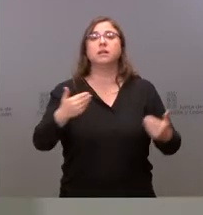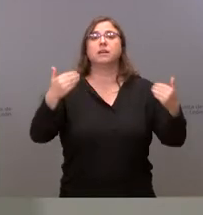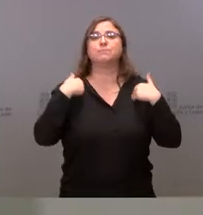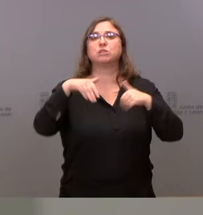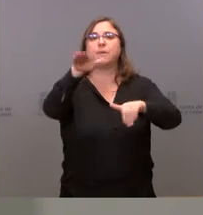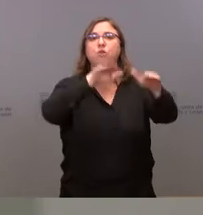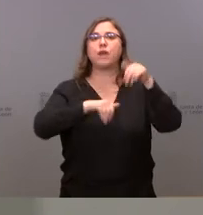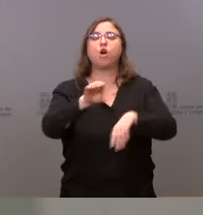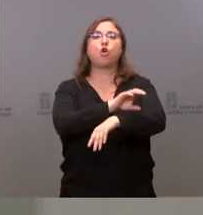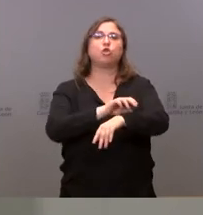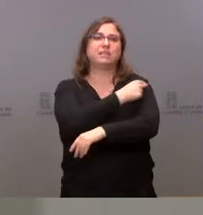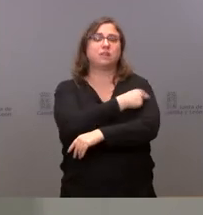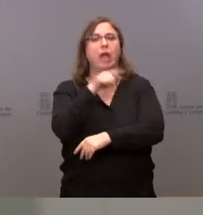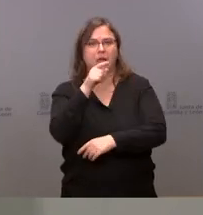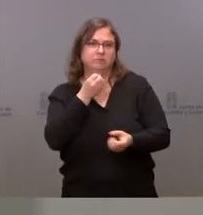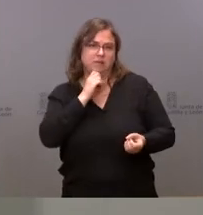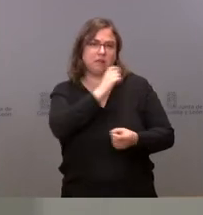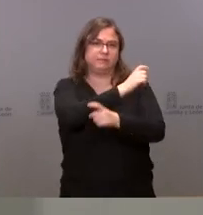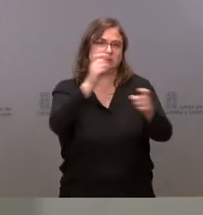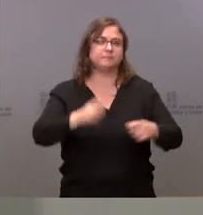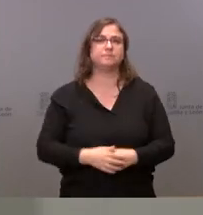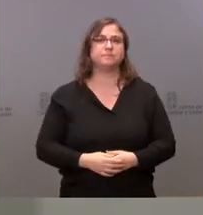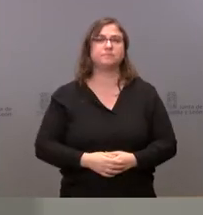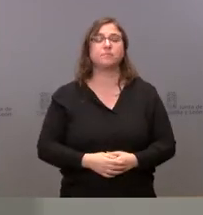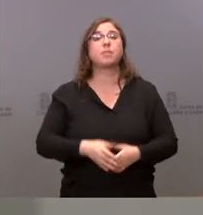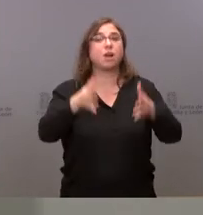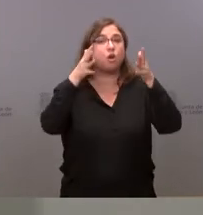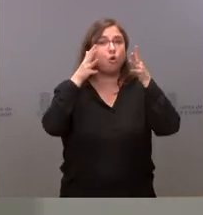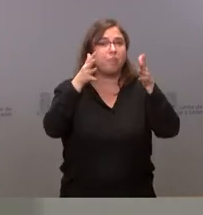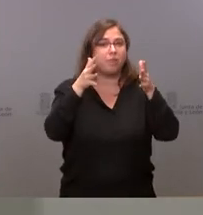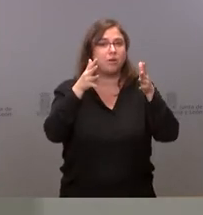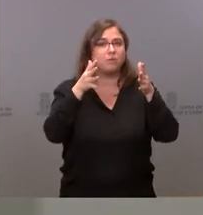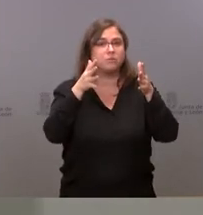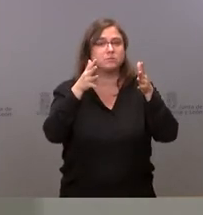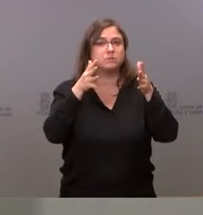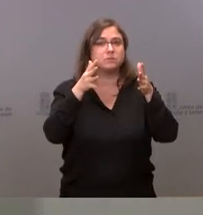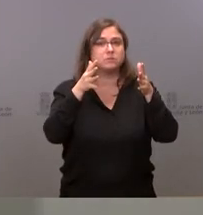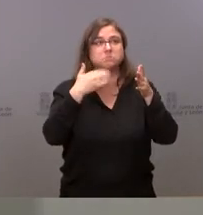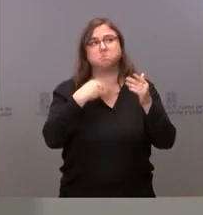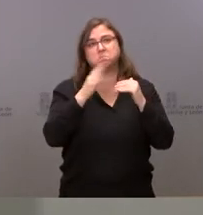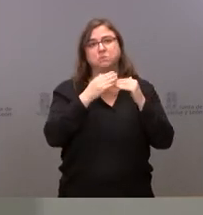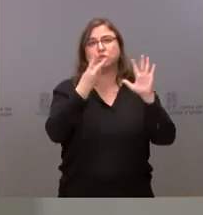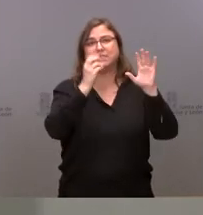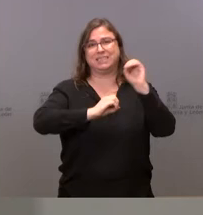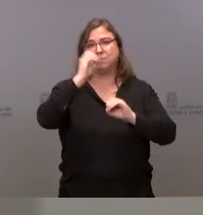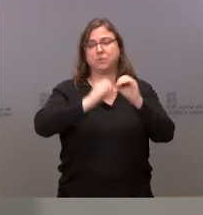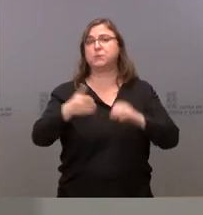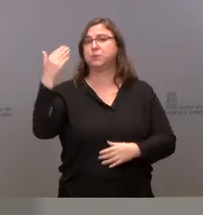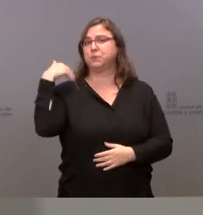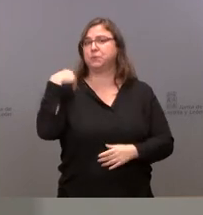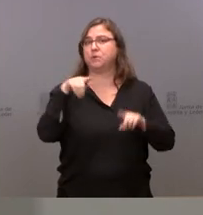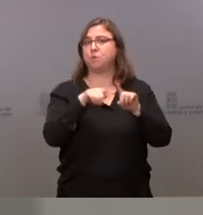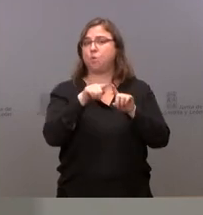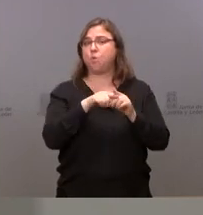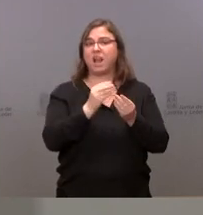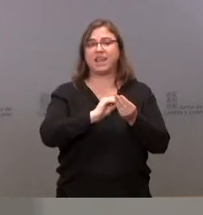de Sanidad y él les informará y muchas de las recomendaciones al menos el 70% de las que figuraban en